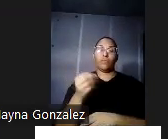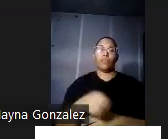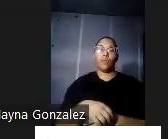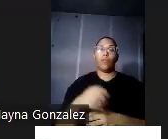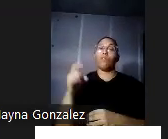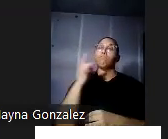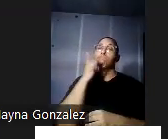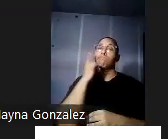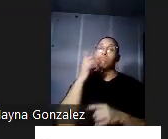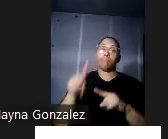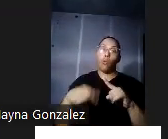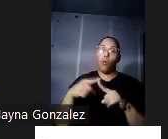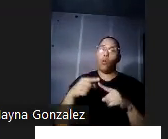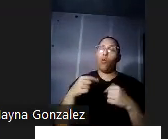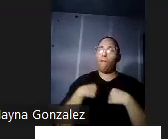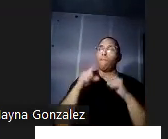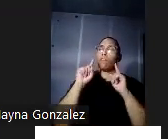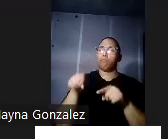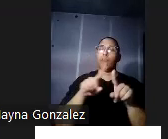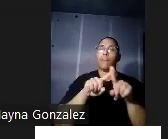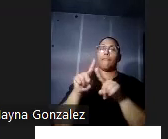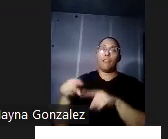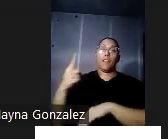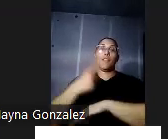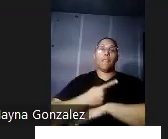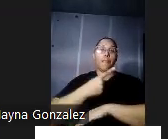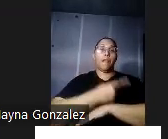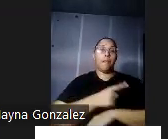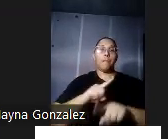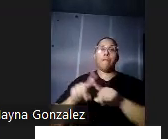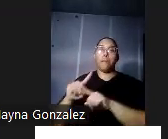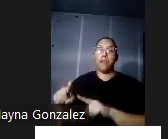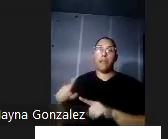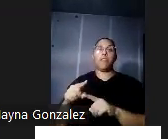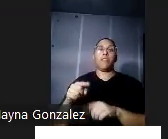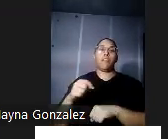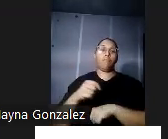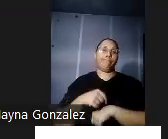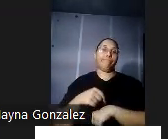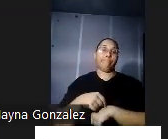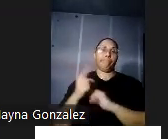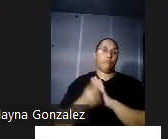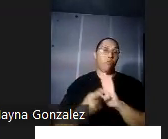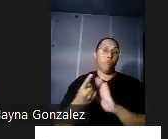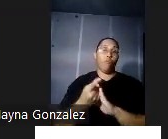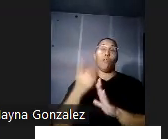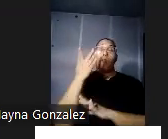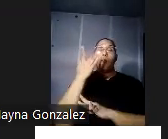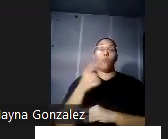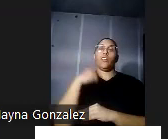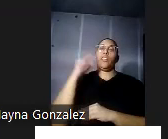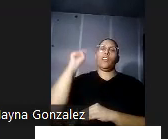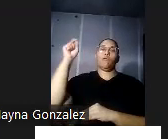yo fui en diferentes días a diferentes horas y qué bueno que lo hice porque el sol era bien